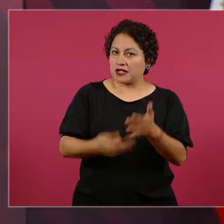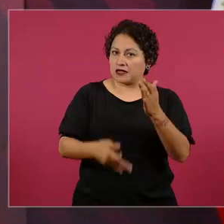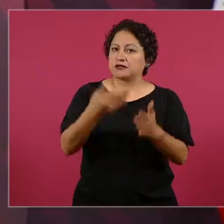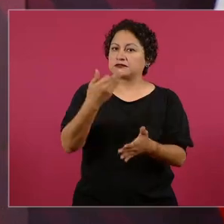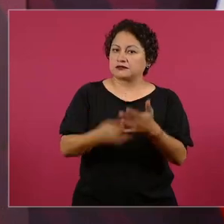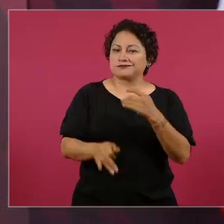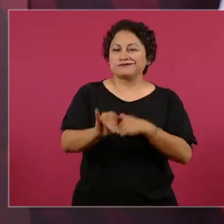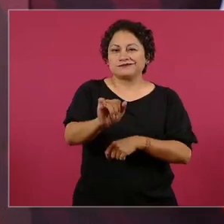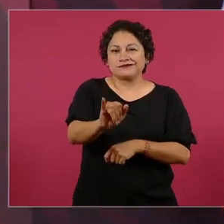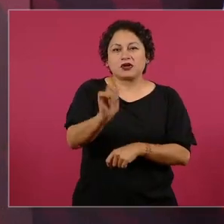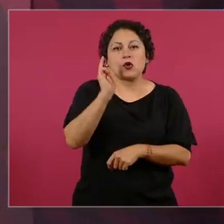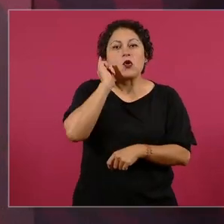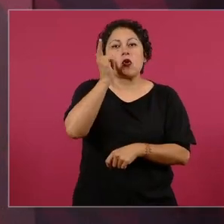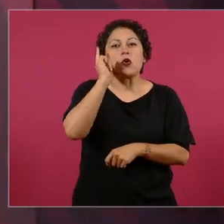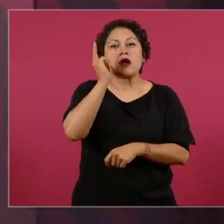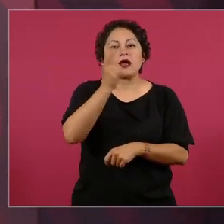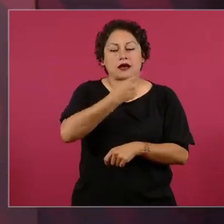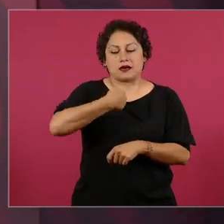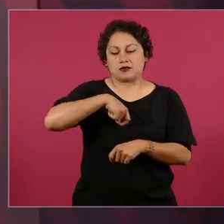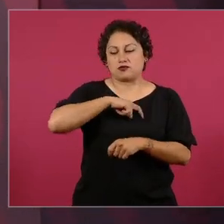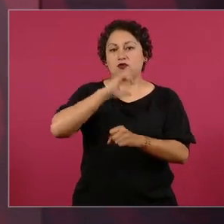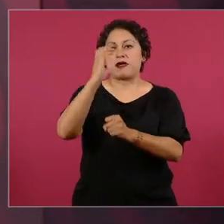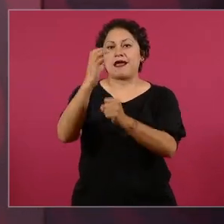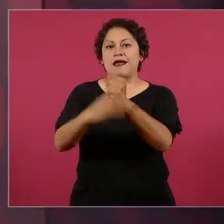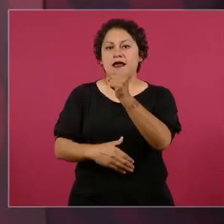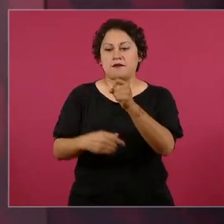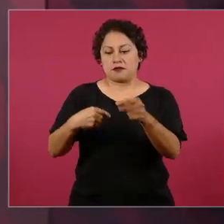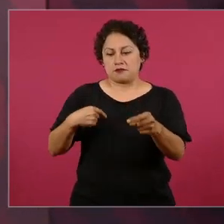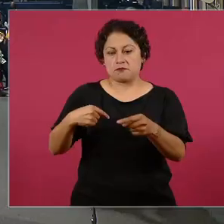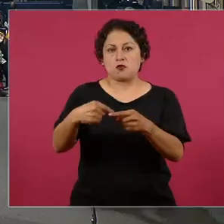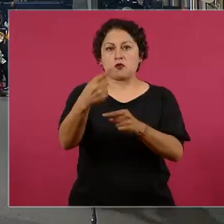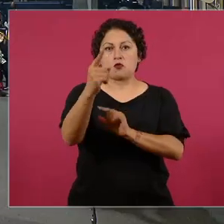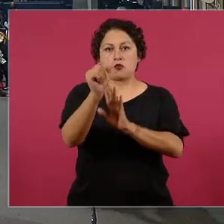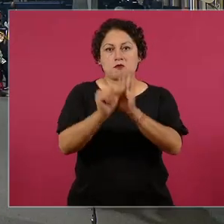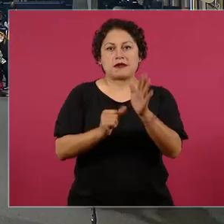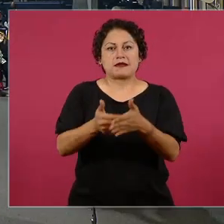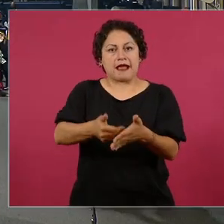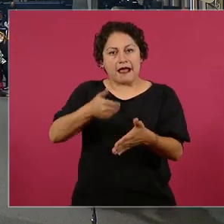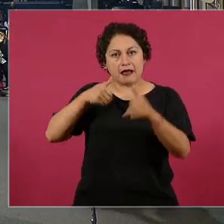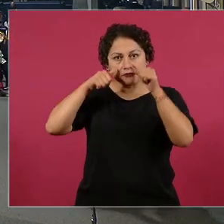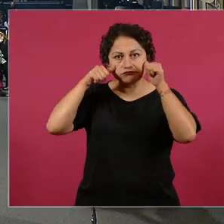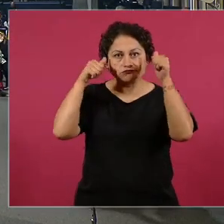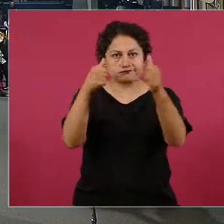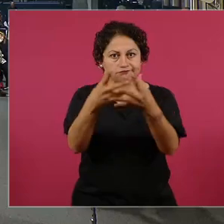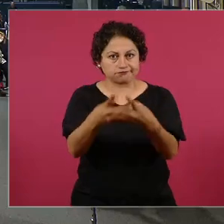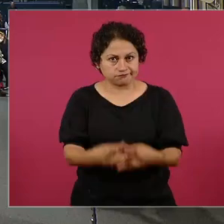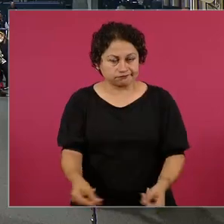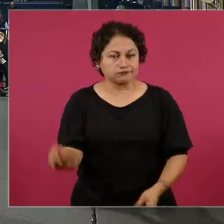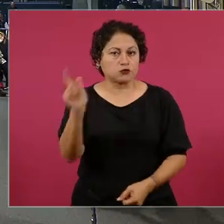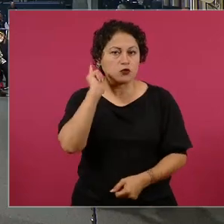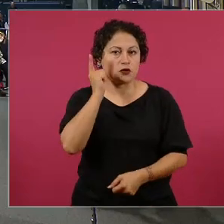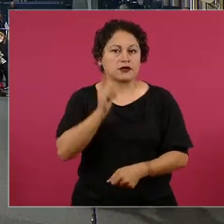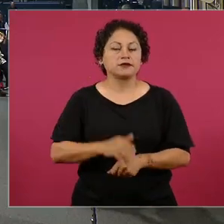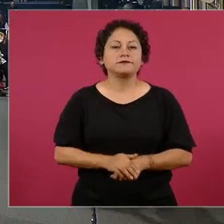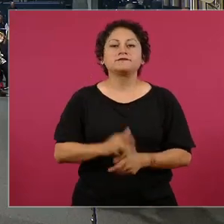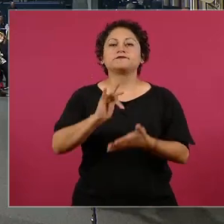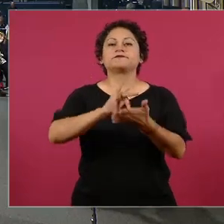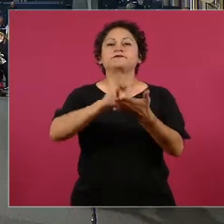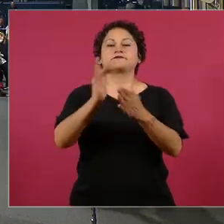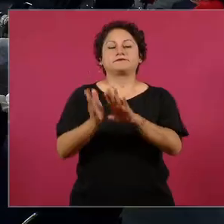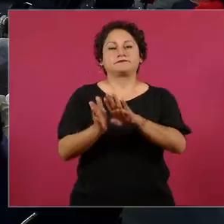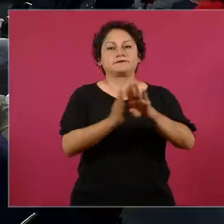nuestro gobierno. Falta un mes. Sí, gracias, presidente. En otro tema, dando continuidad a la denuncia